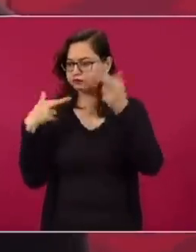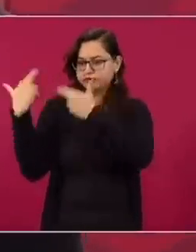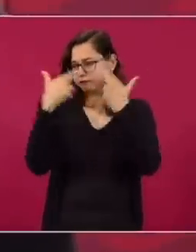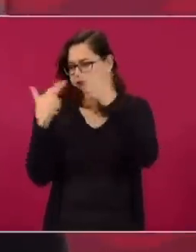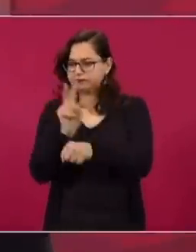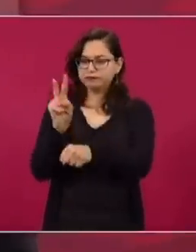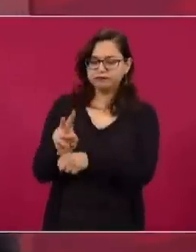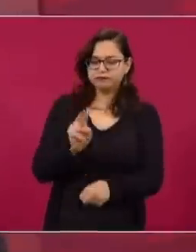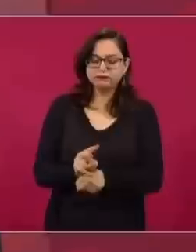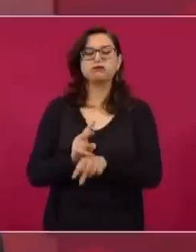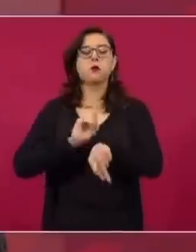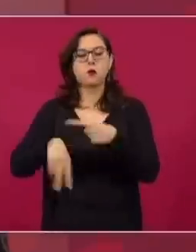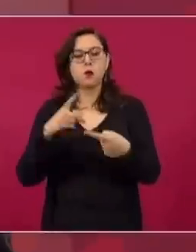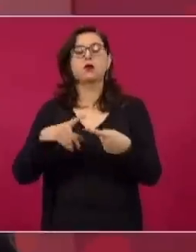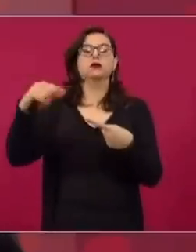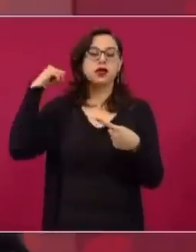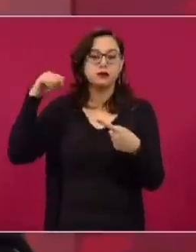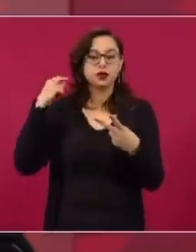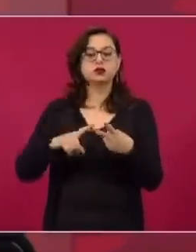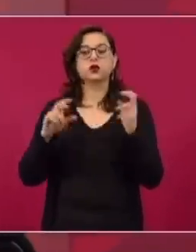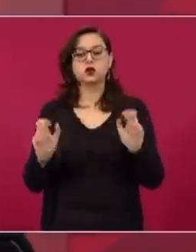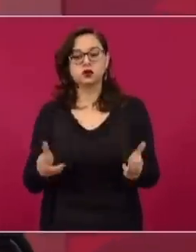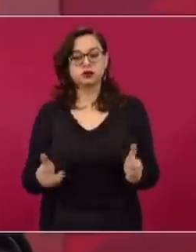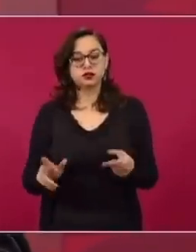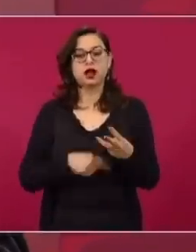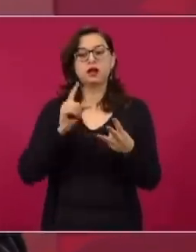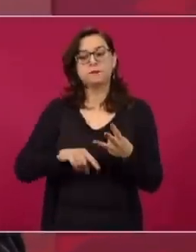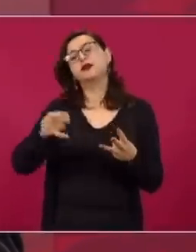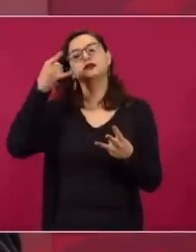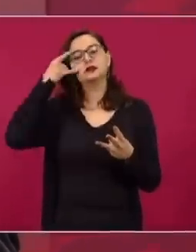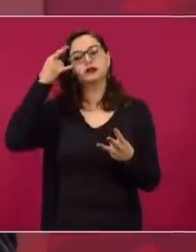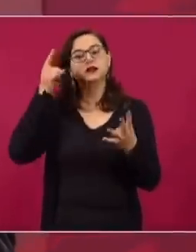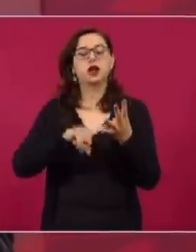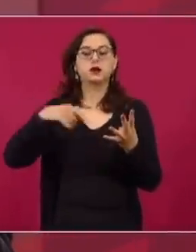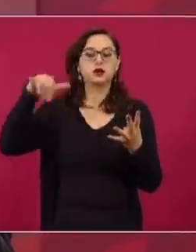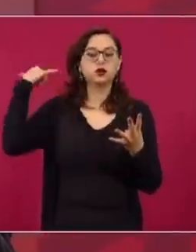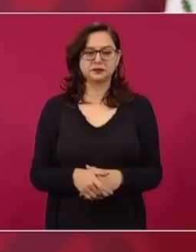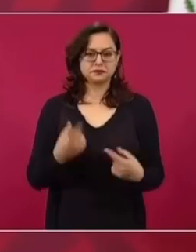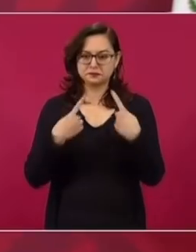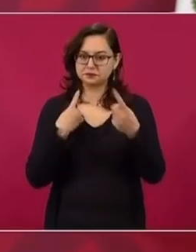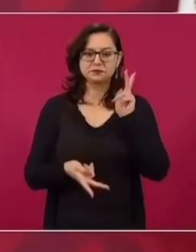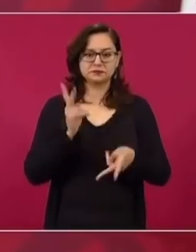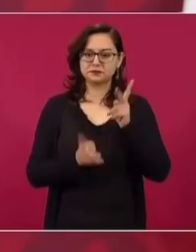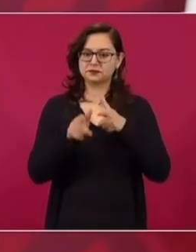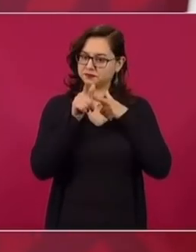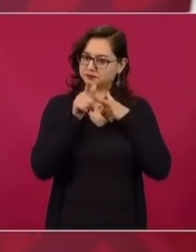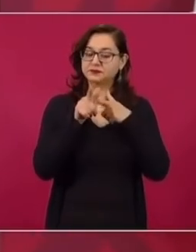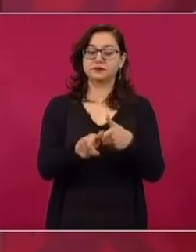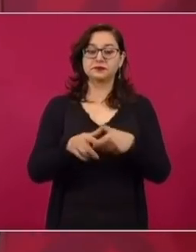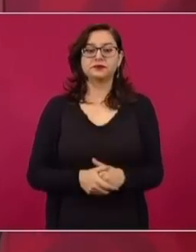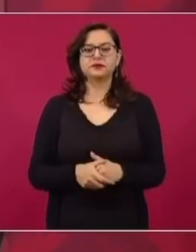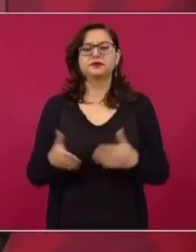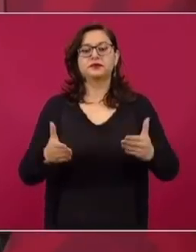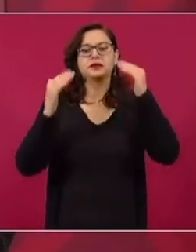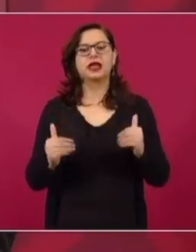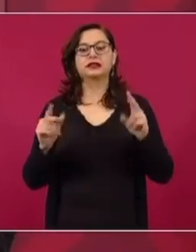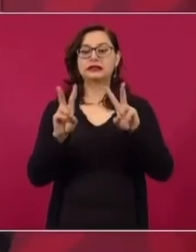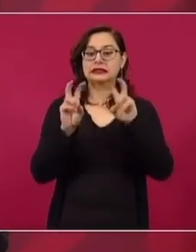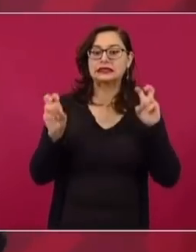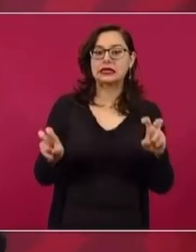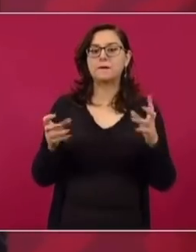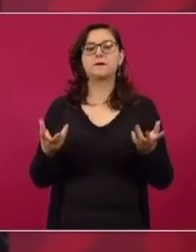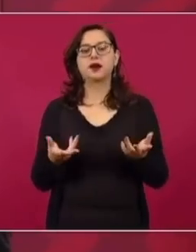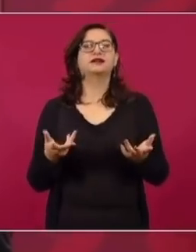estar en Tabasco, Mutiapas, Campeche, Tocatán y Quintana Roo. Acerca de lo del testamento que